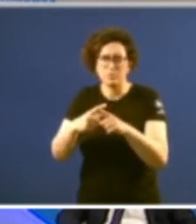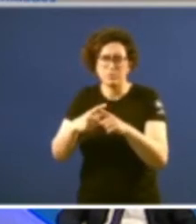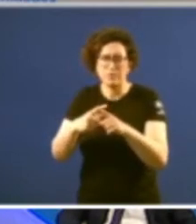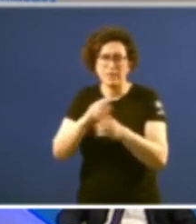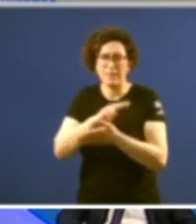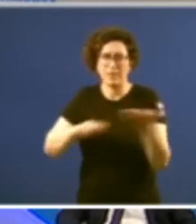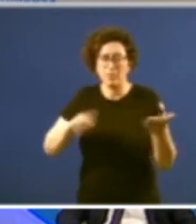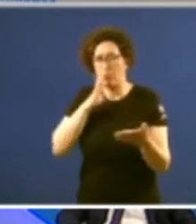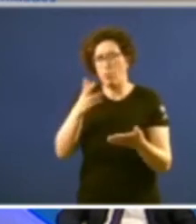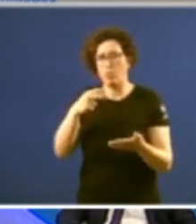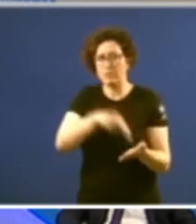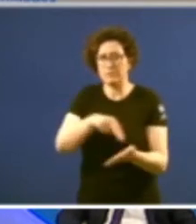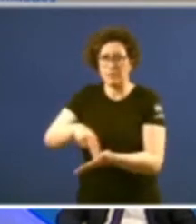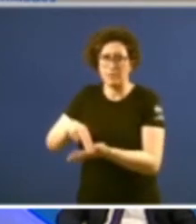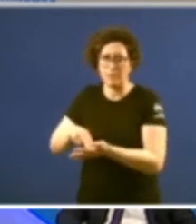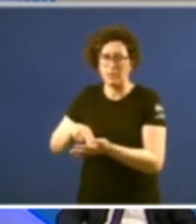periodistas